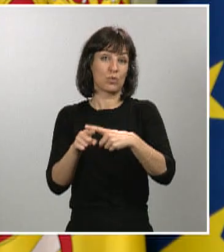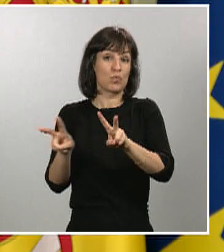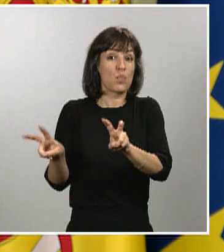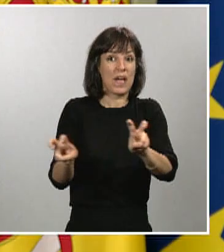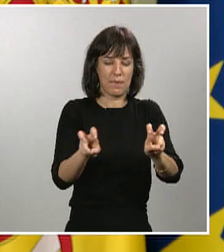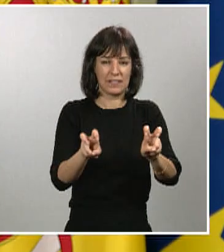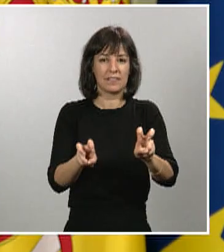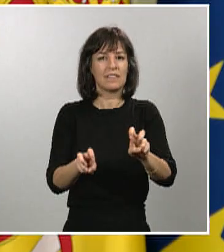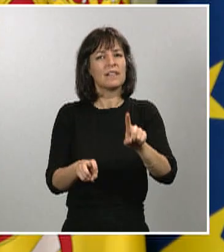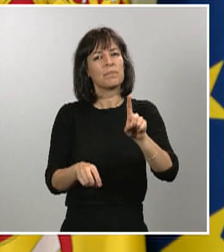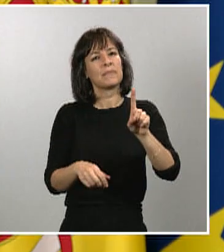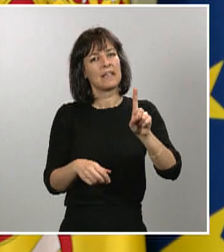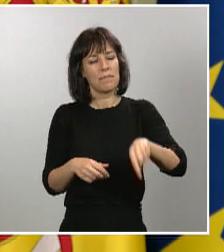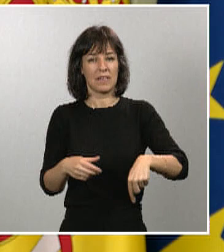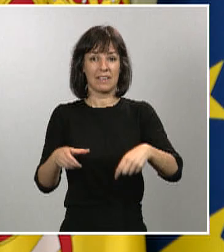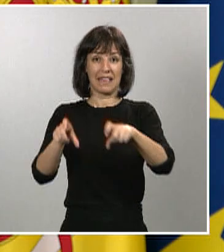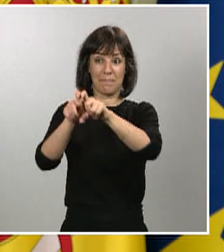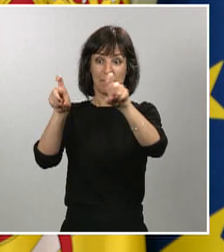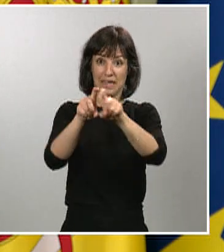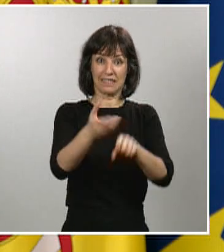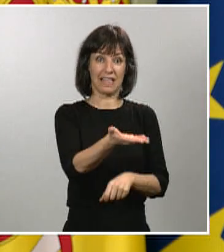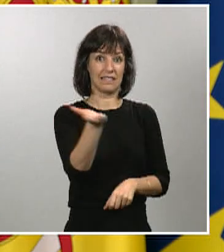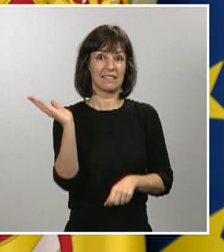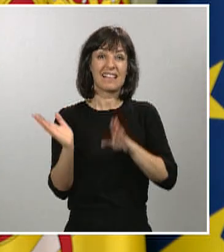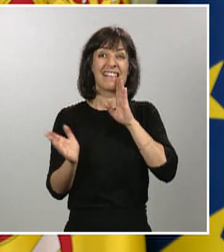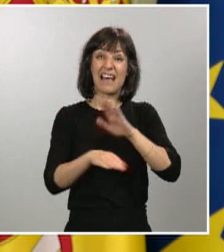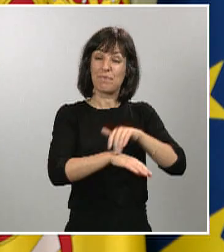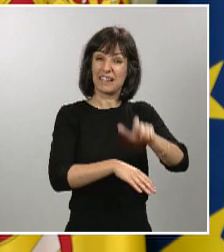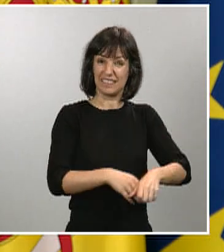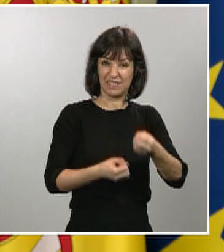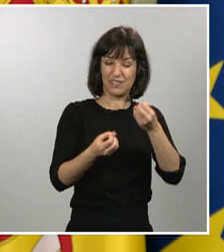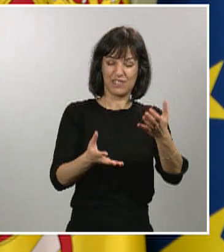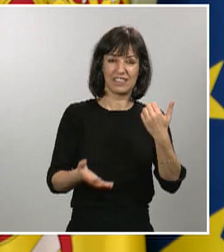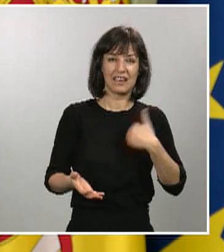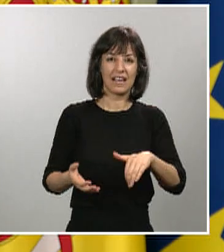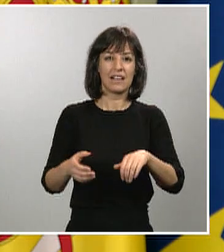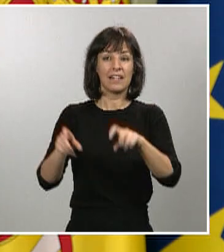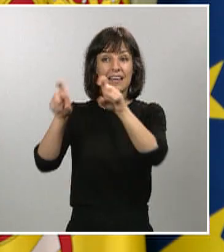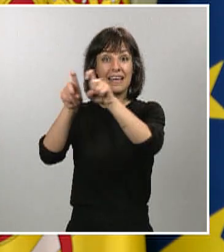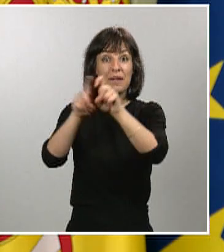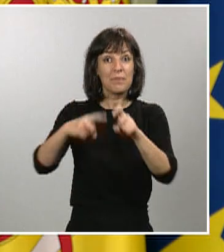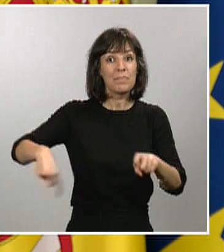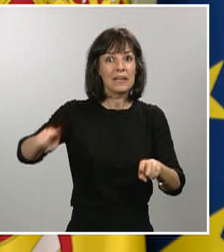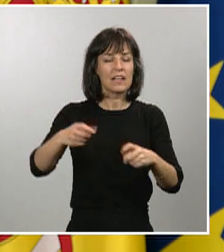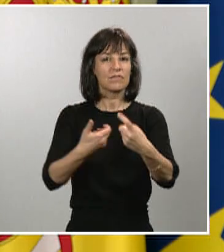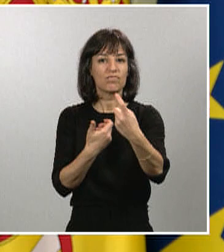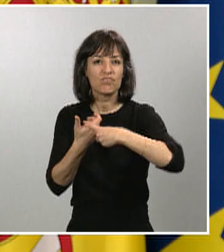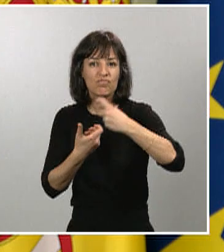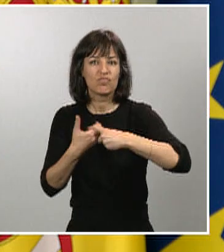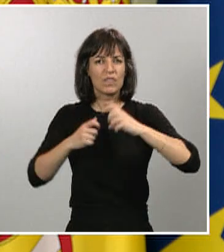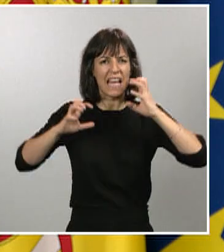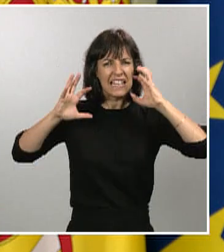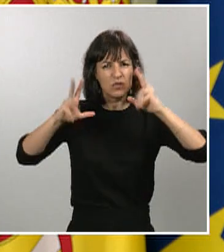conjunto de las empresas, como bien decía el Ministro Illa, las empresas que están, con su participación y su esfuerzo colectivo,